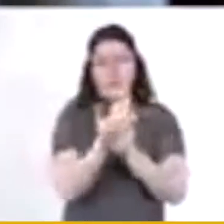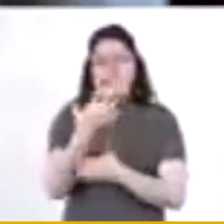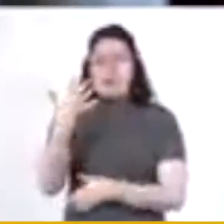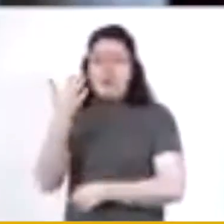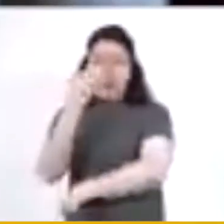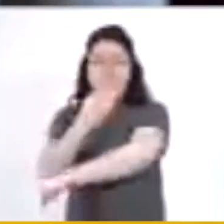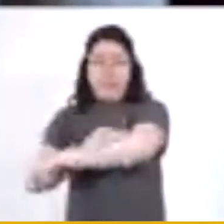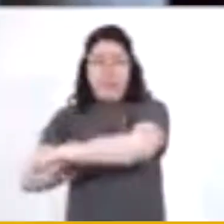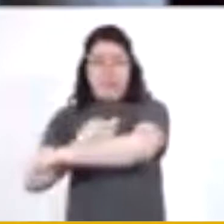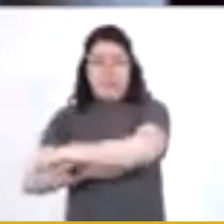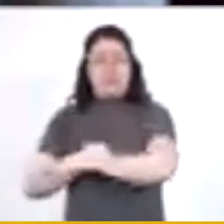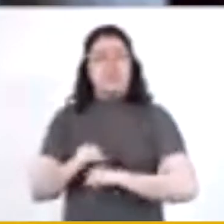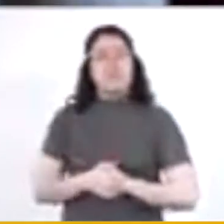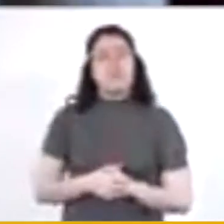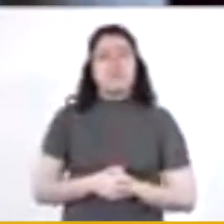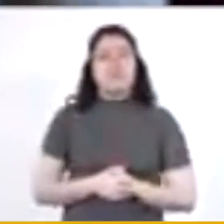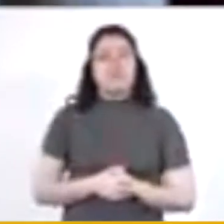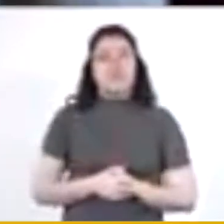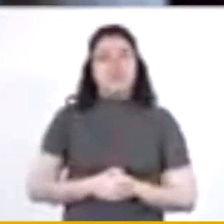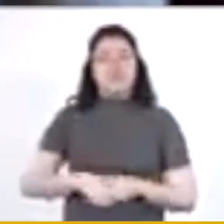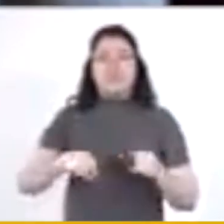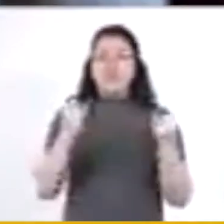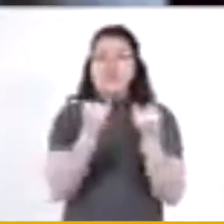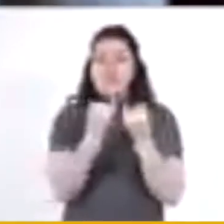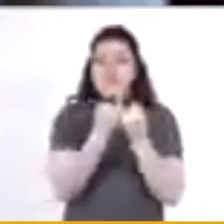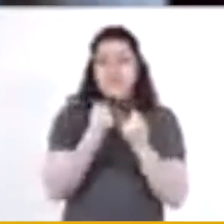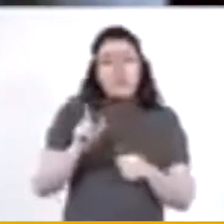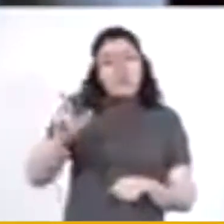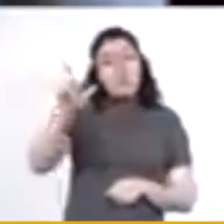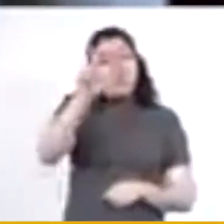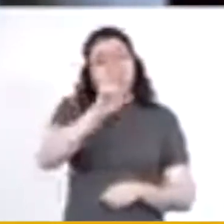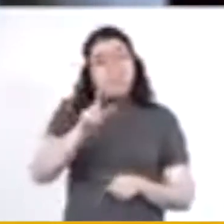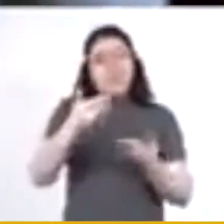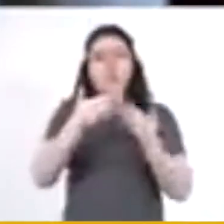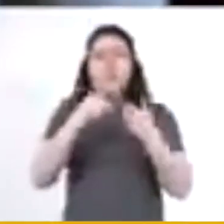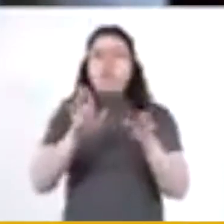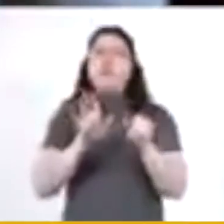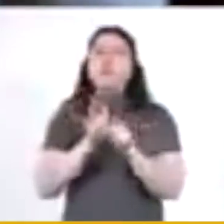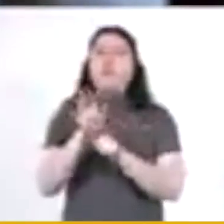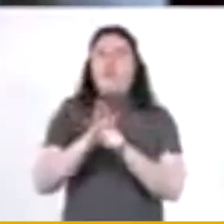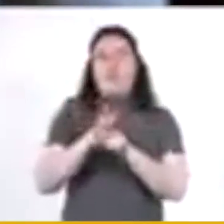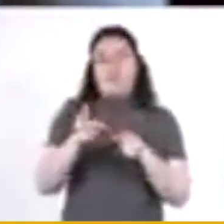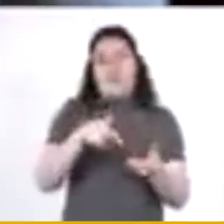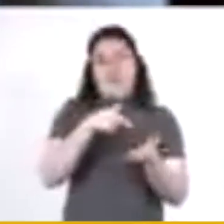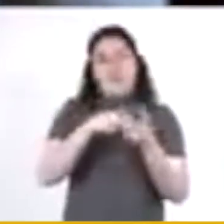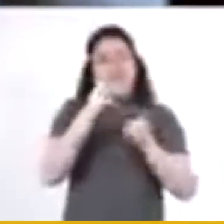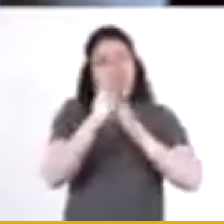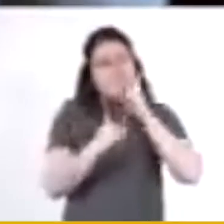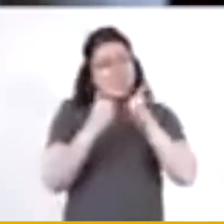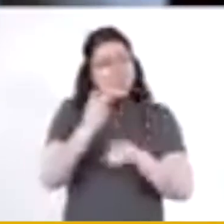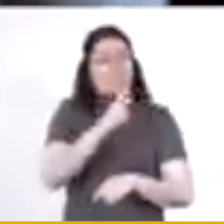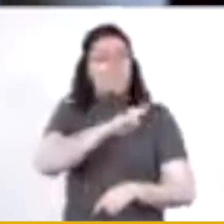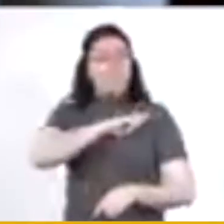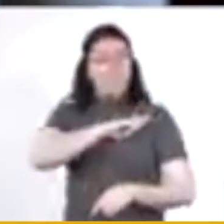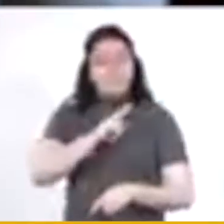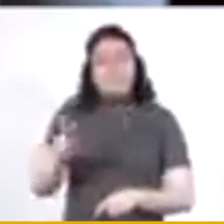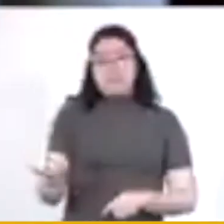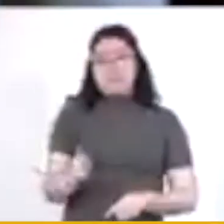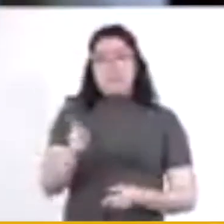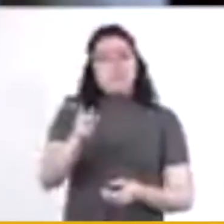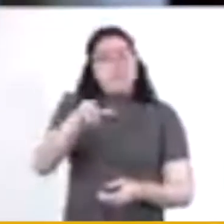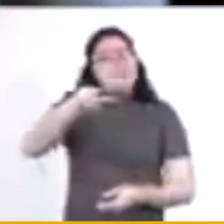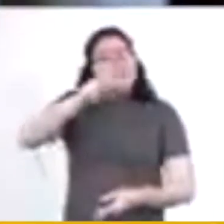la mañana a 5 de la tarde. También el lunes abrirán los deportivos privados y públicos,